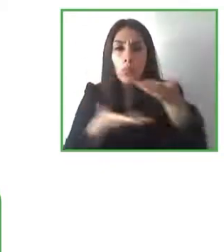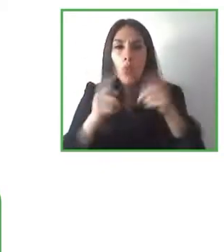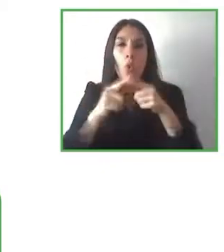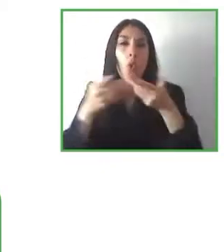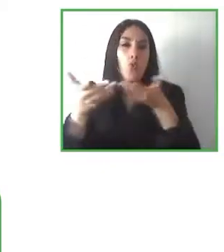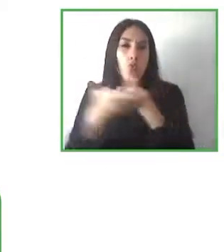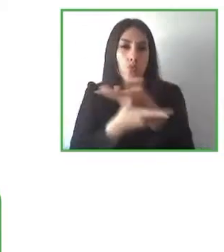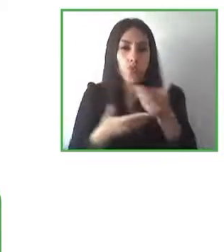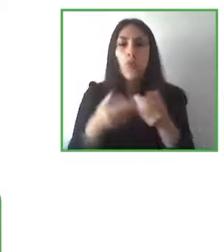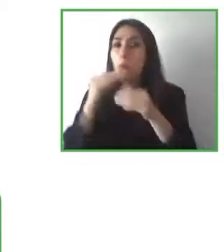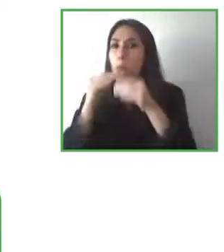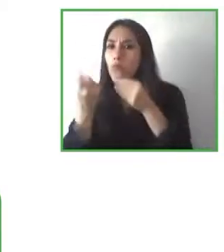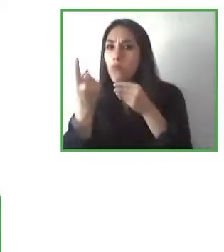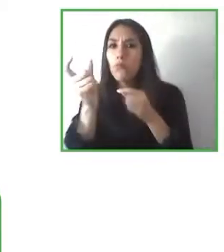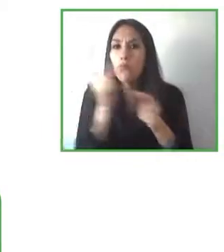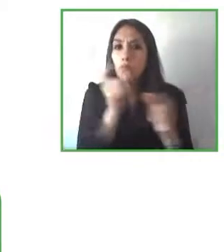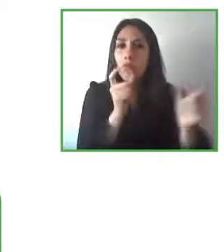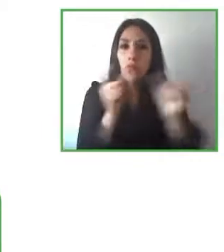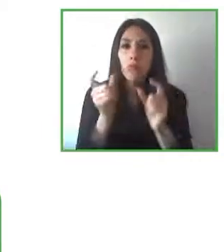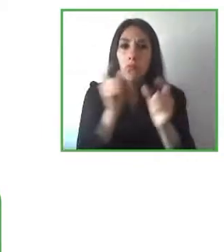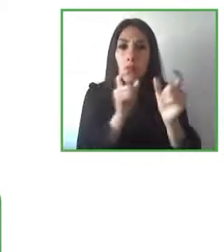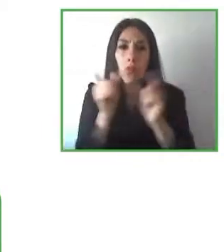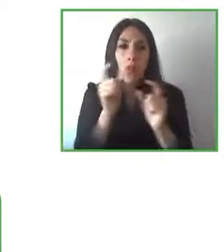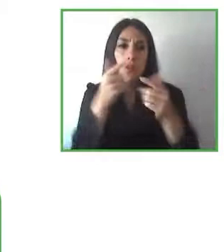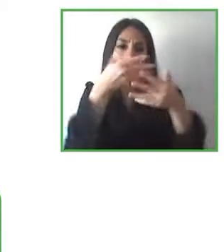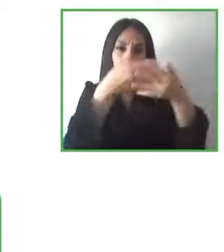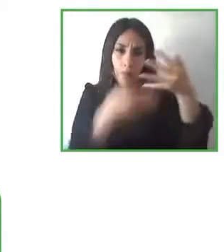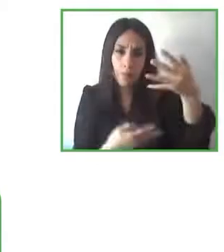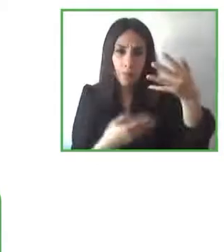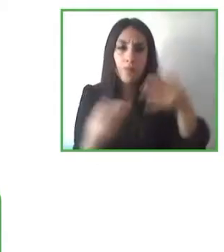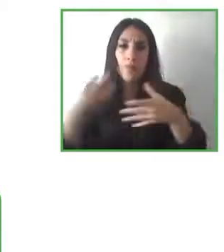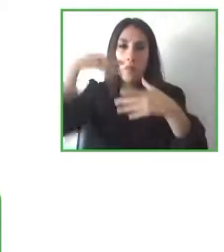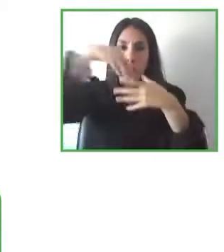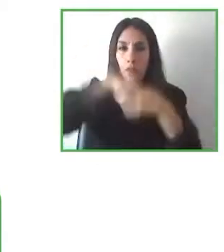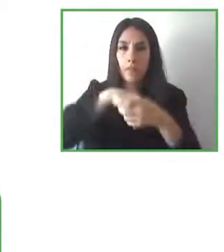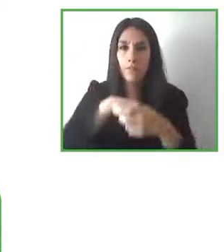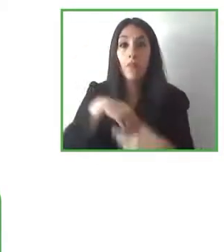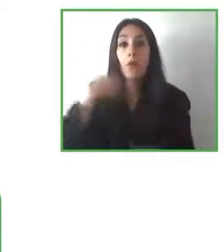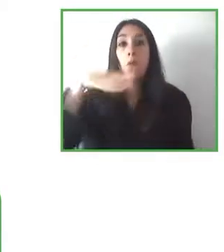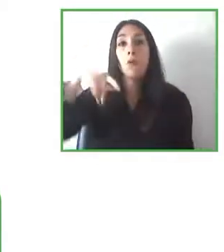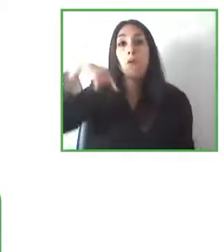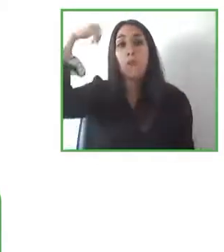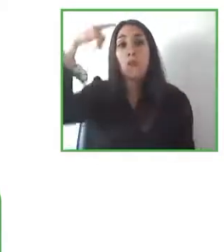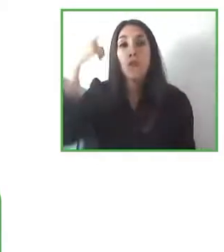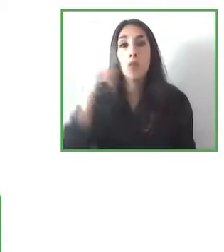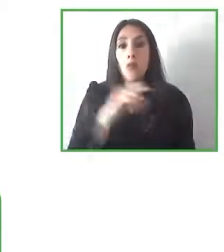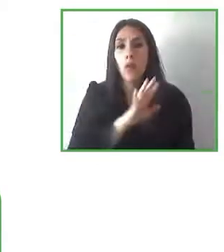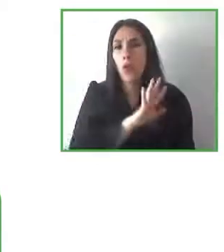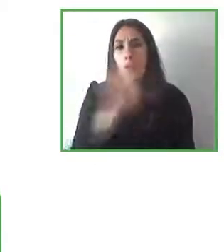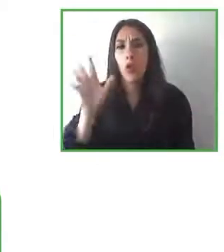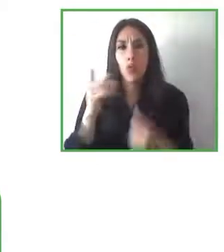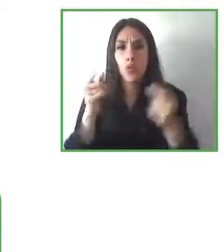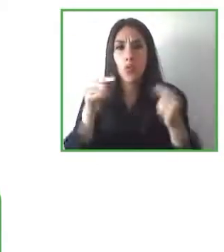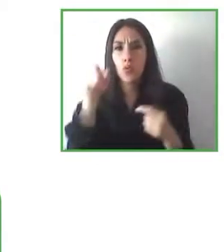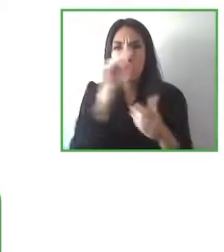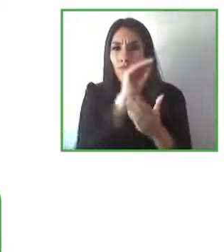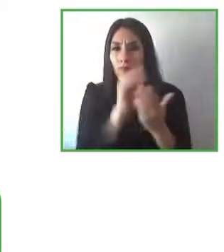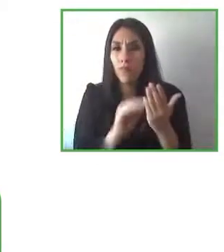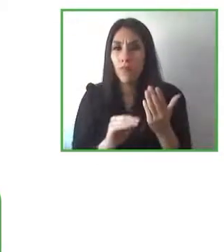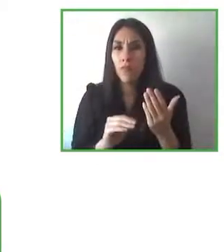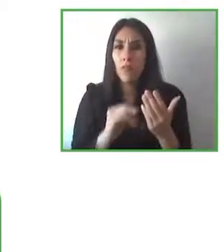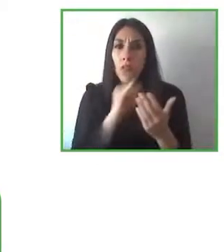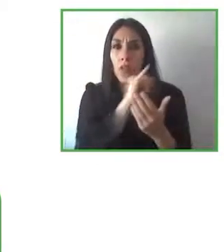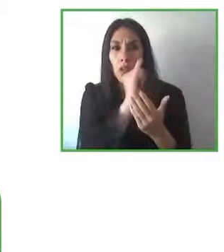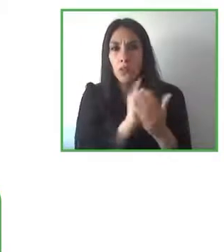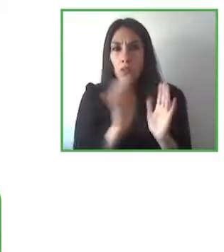estas soluciones para que luego no diseñemos algo y tengamos que arreglarlo a posteriori o cambiarlo porque no hemos